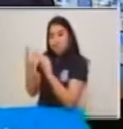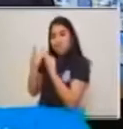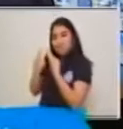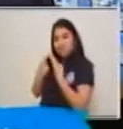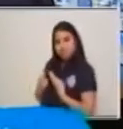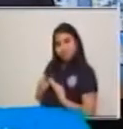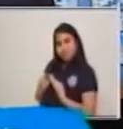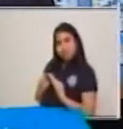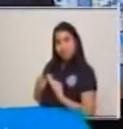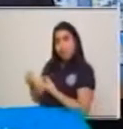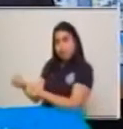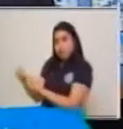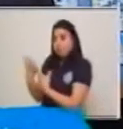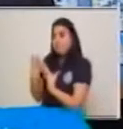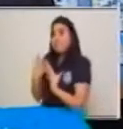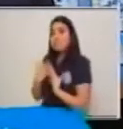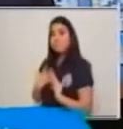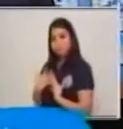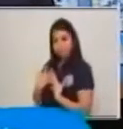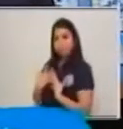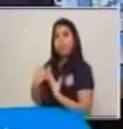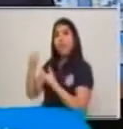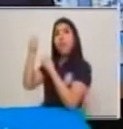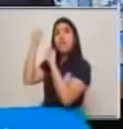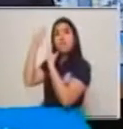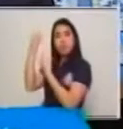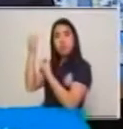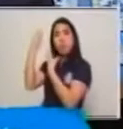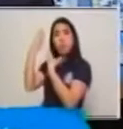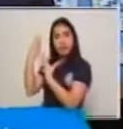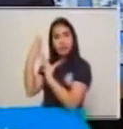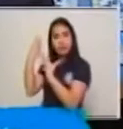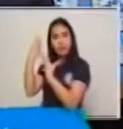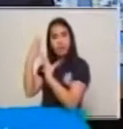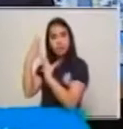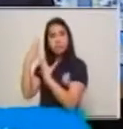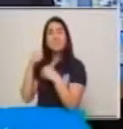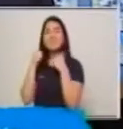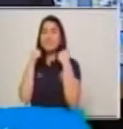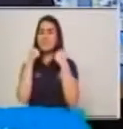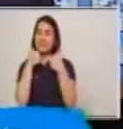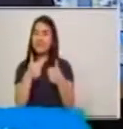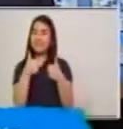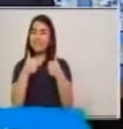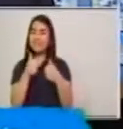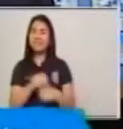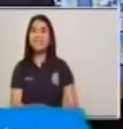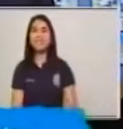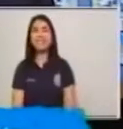mensaje, lo que le está pidiendo su hermano Luis.